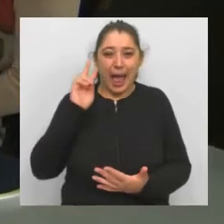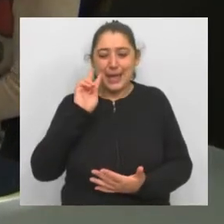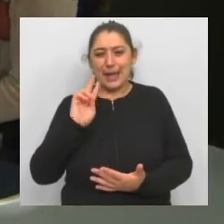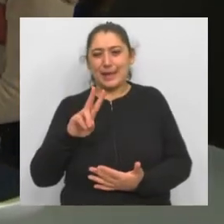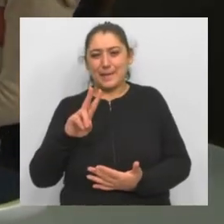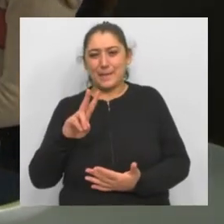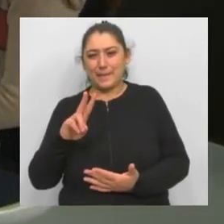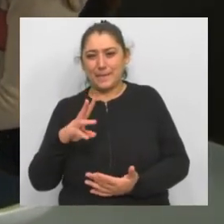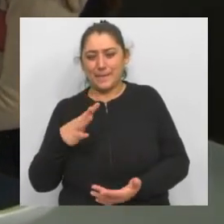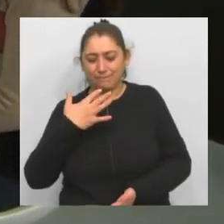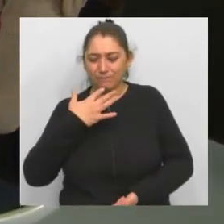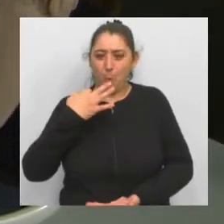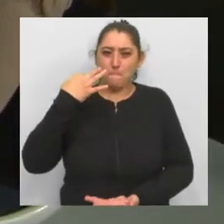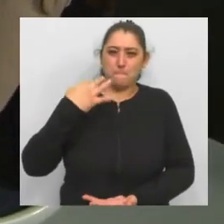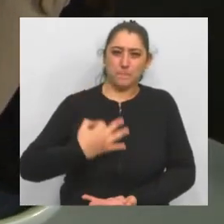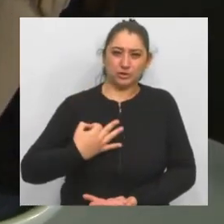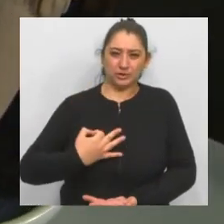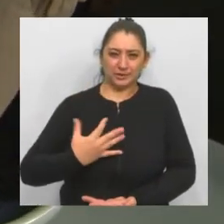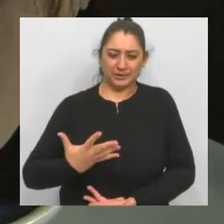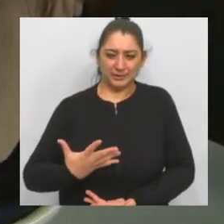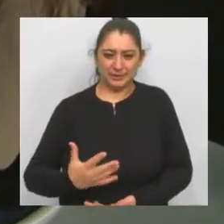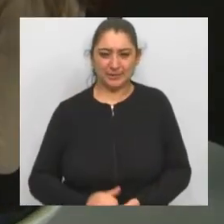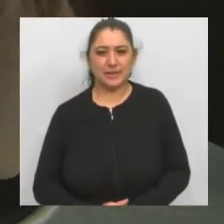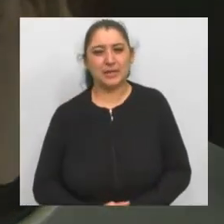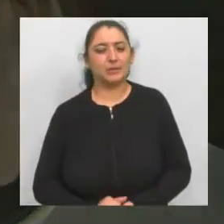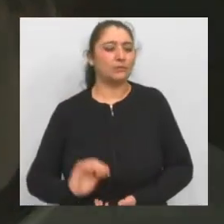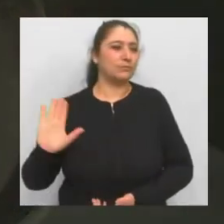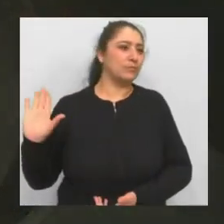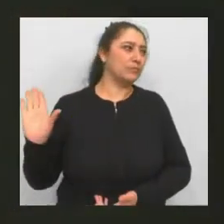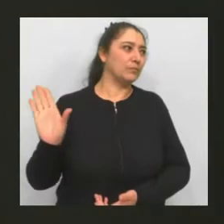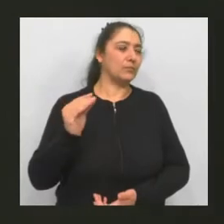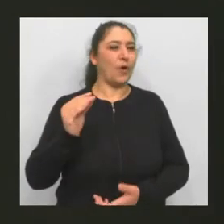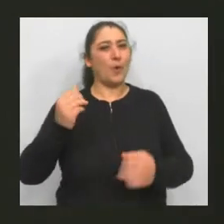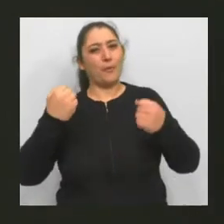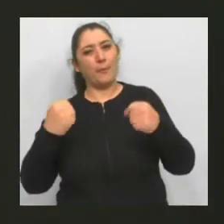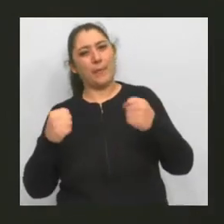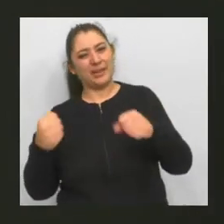El lado positivo, desde que todos hemos practicado de hacer pam,